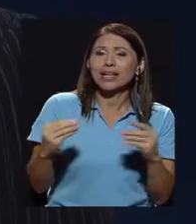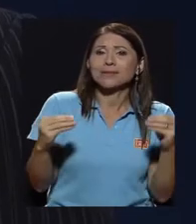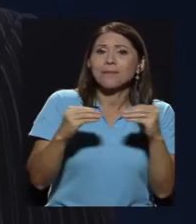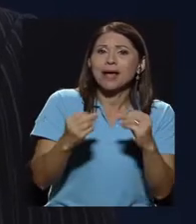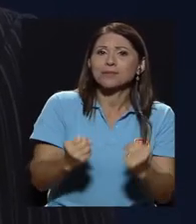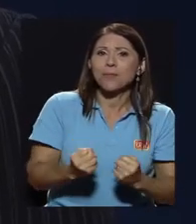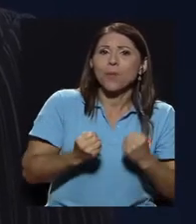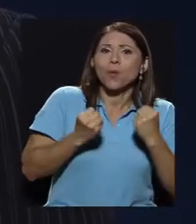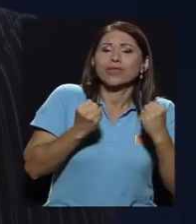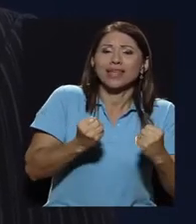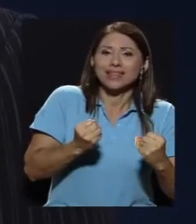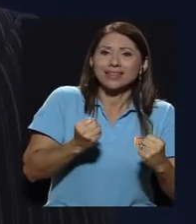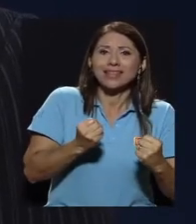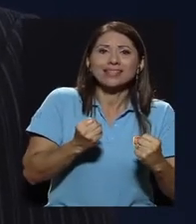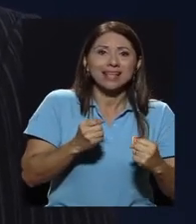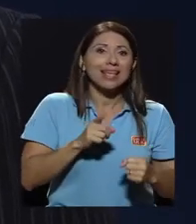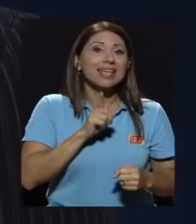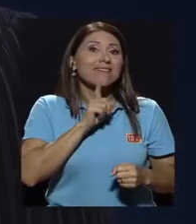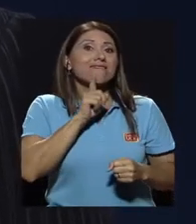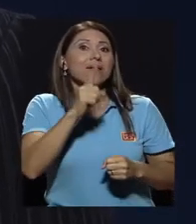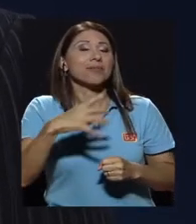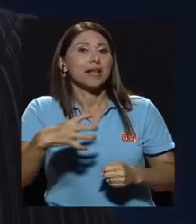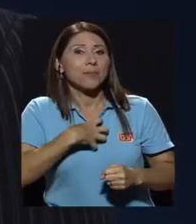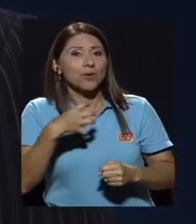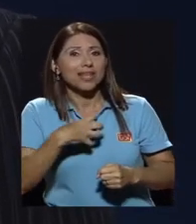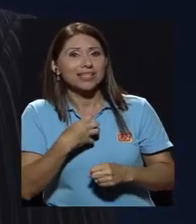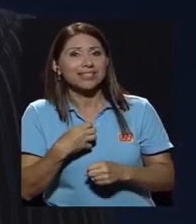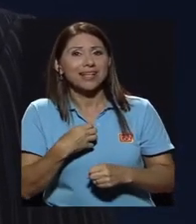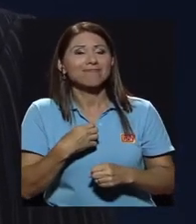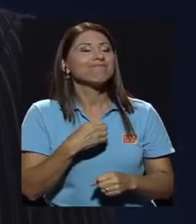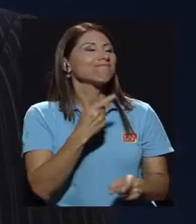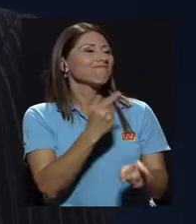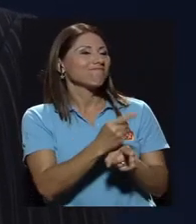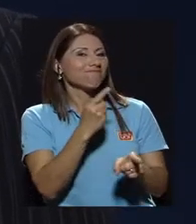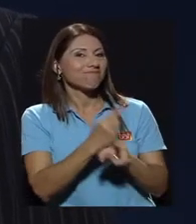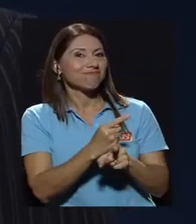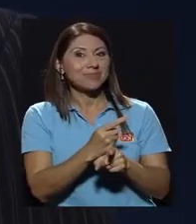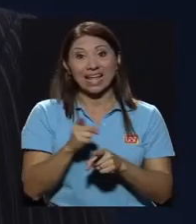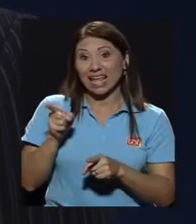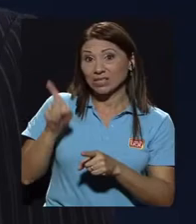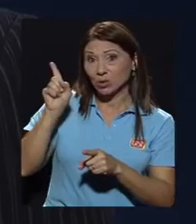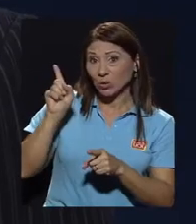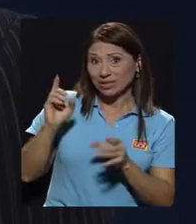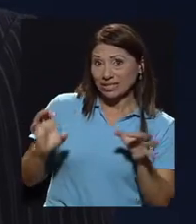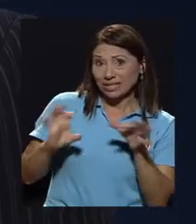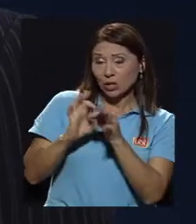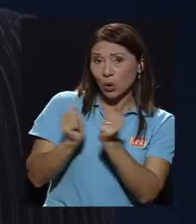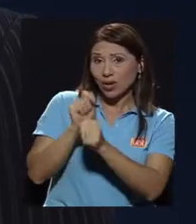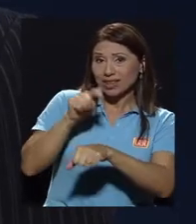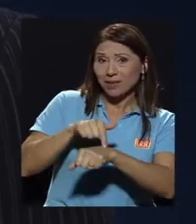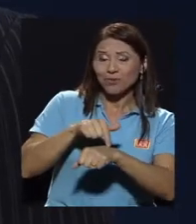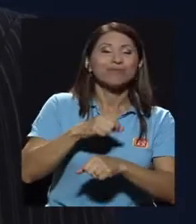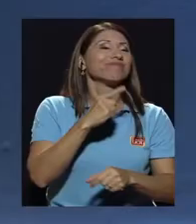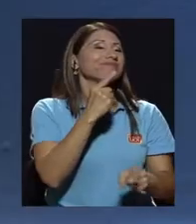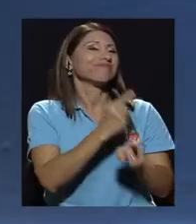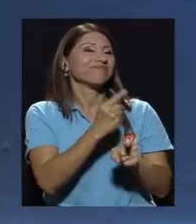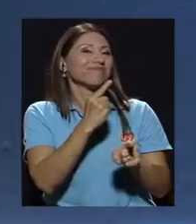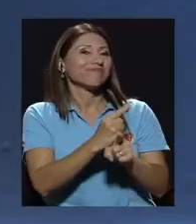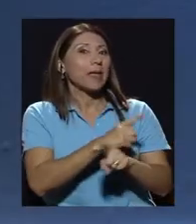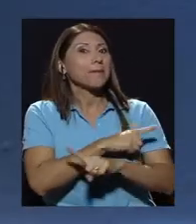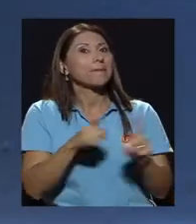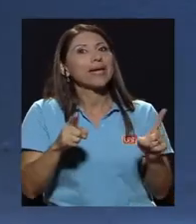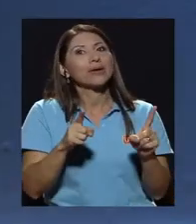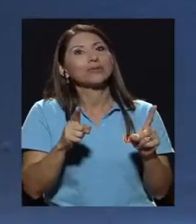la protesta como tal. Exactamente. Supongo que eso tiene que ver con el tiempo también. Exactamente, pero sí, los movimientos sociales son más, vemos,